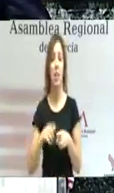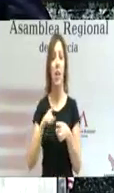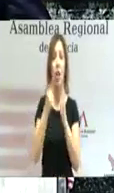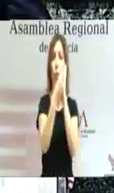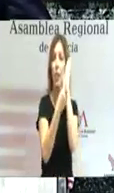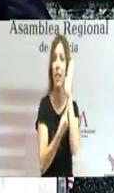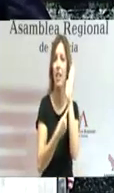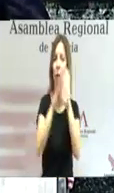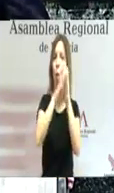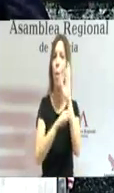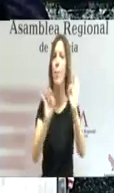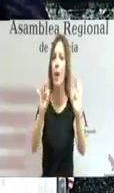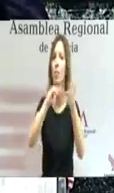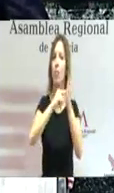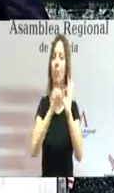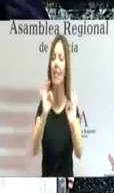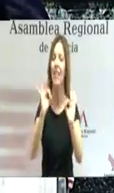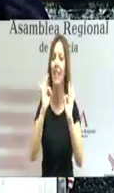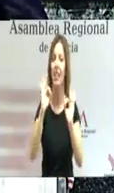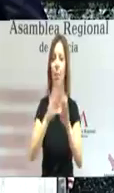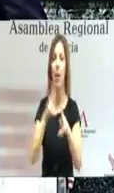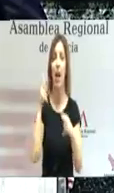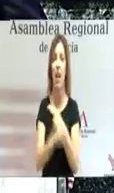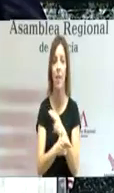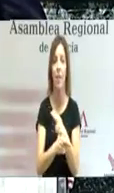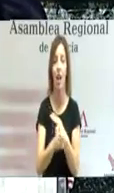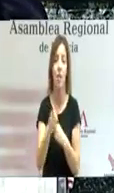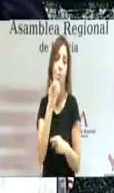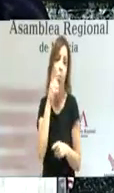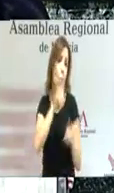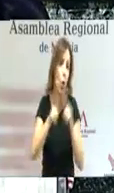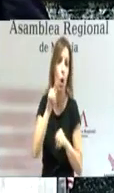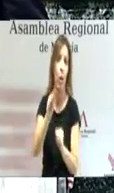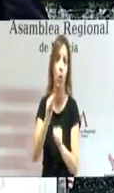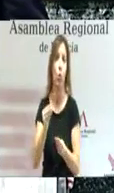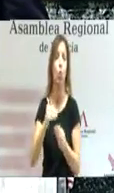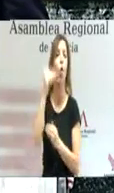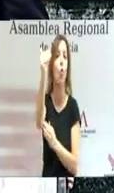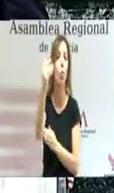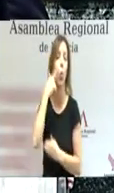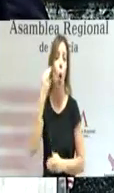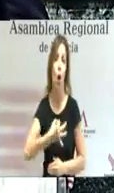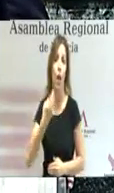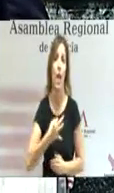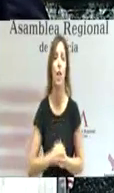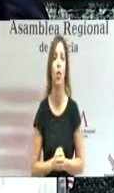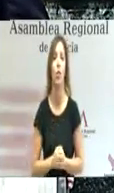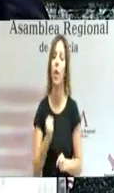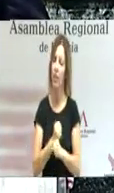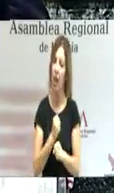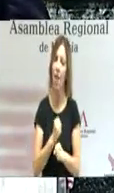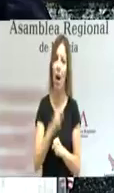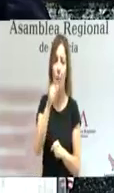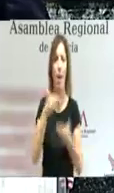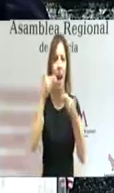planes concretos que sirvan para prevenir y amortiguar en su caso esos posibles riesgos. Trabajamos, señorías, para